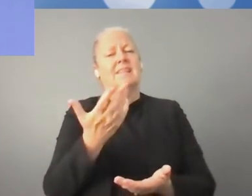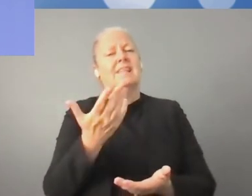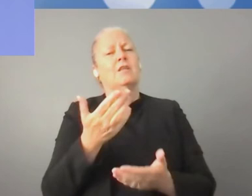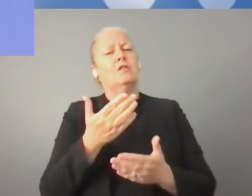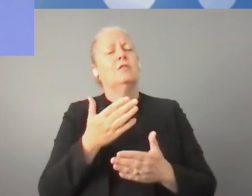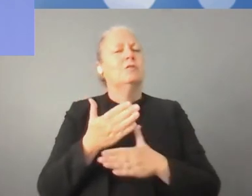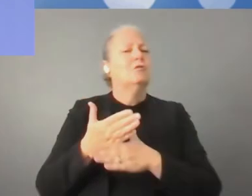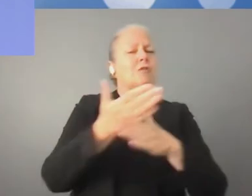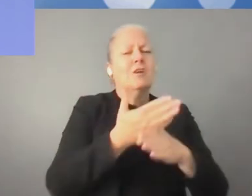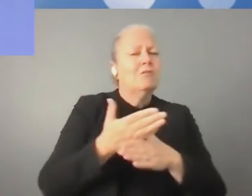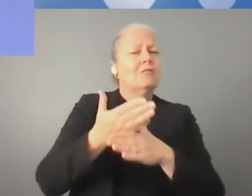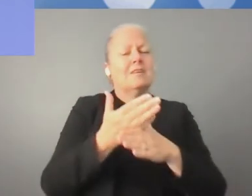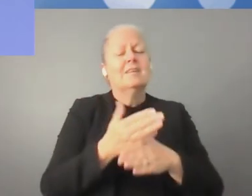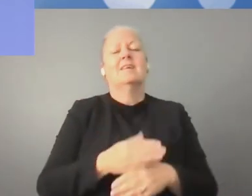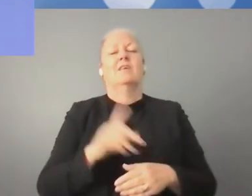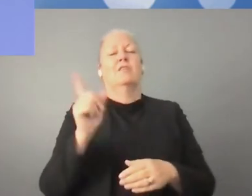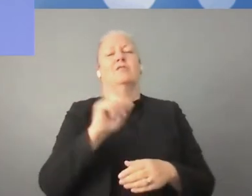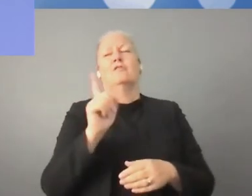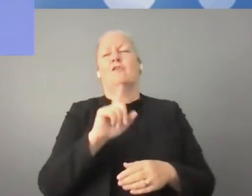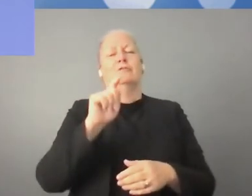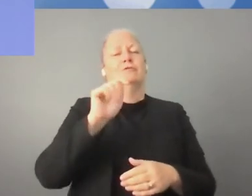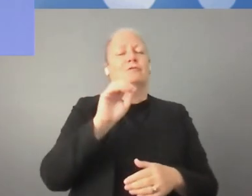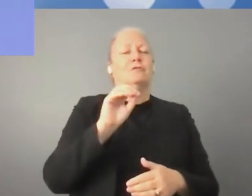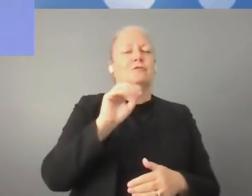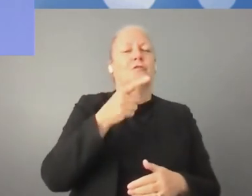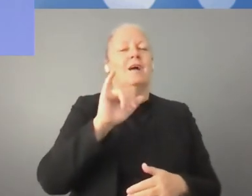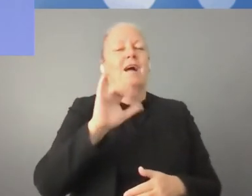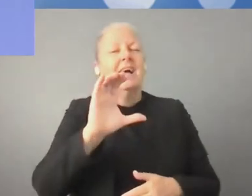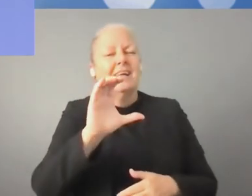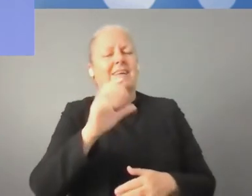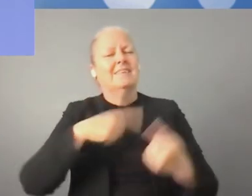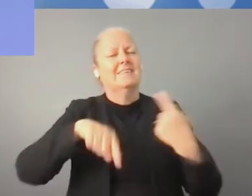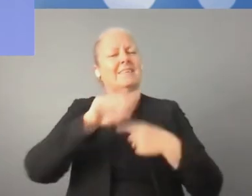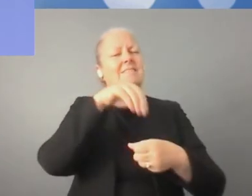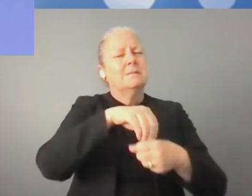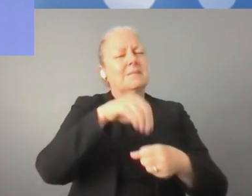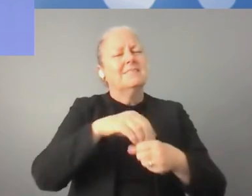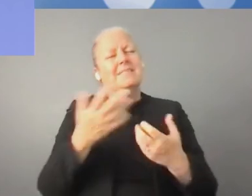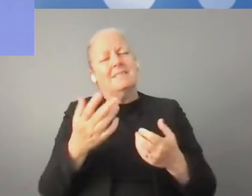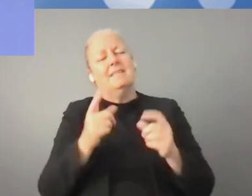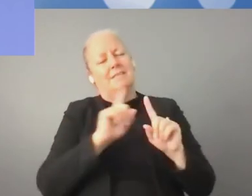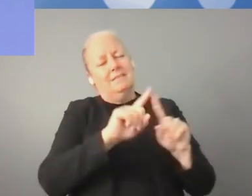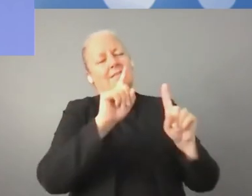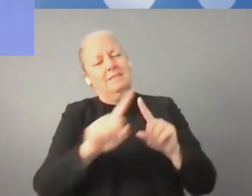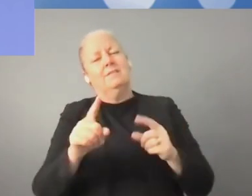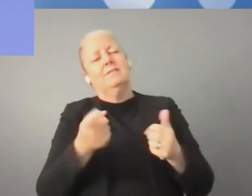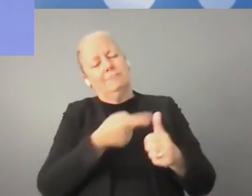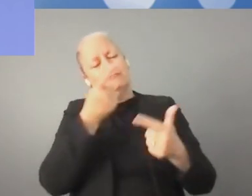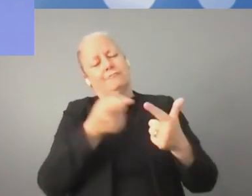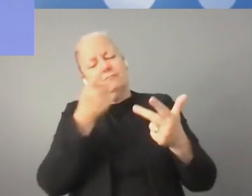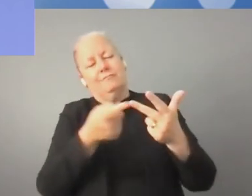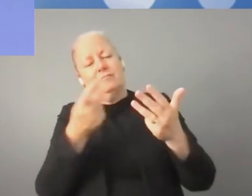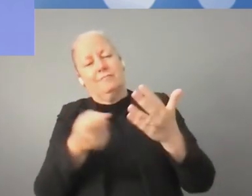con mayor frecuencia que lo que es más importante es el apoyo de un